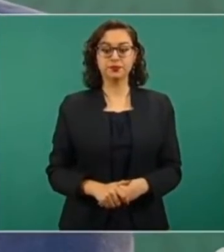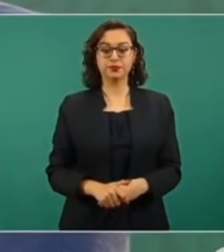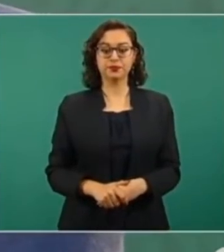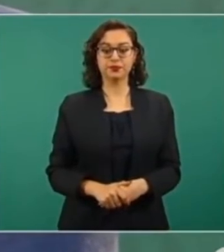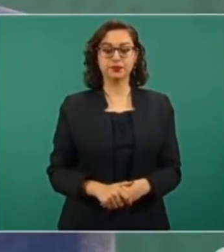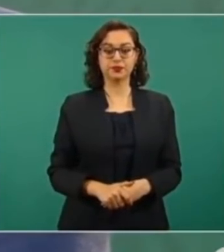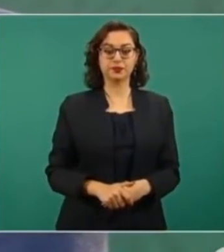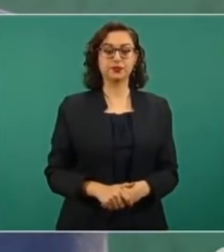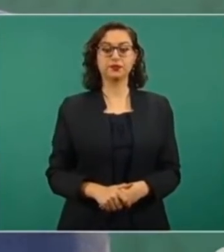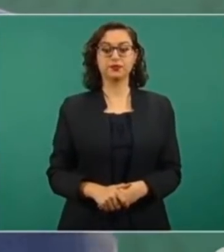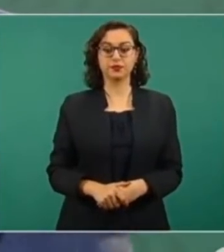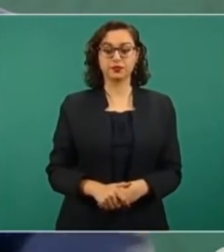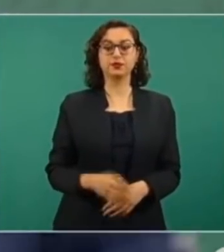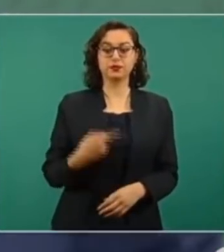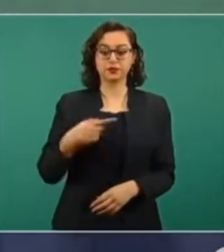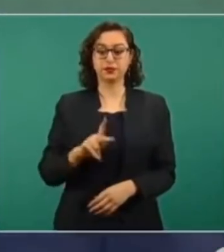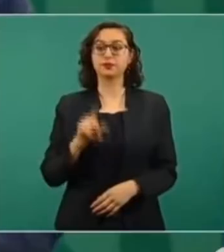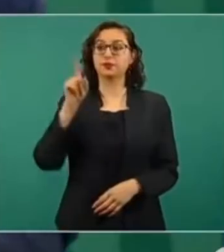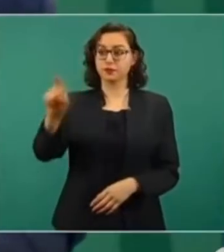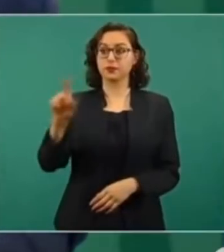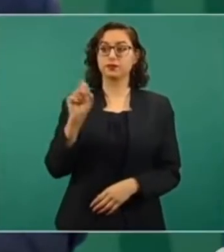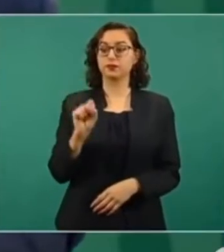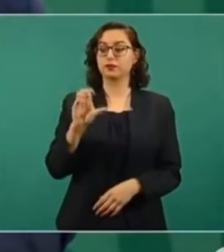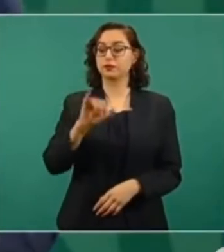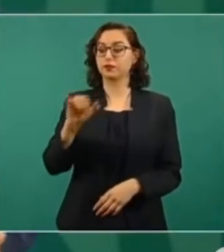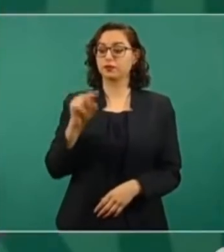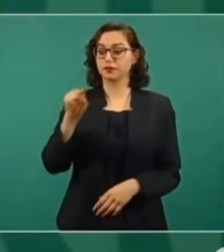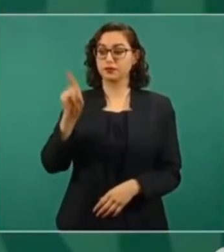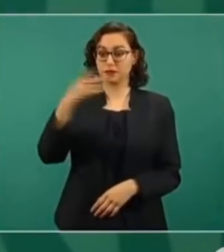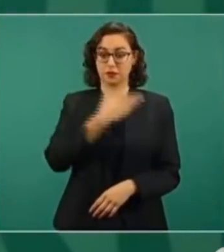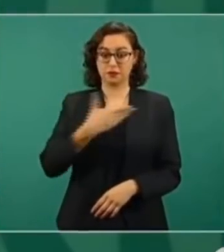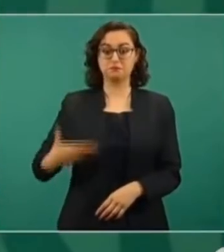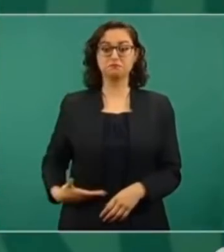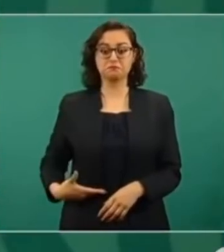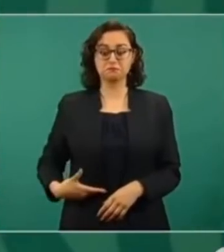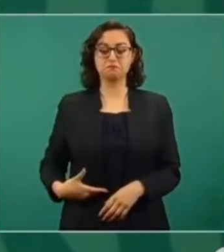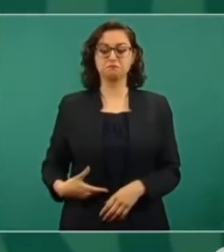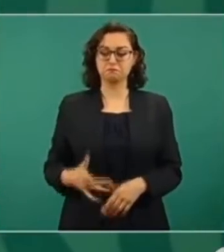Pero sí agradezco mucho al presidente de la Corte porque se le dio entrada